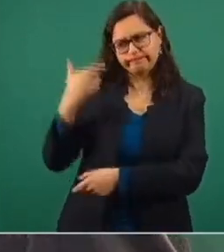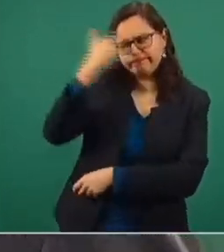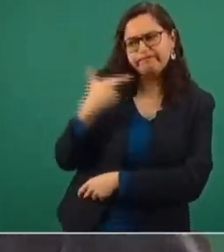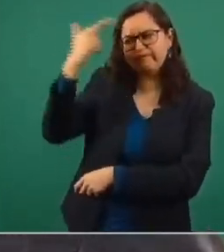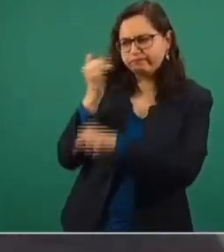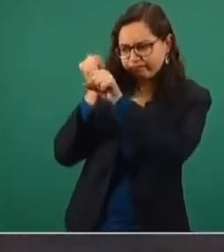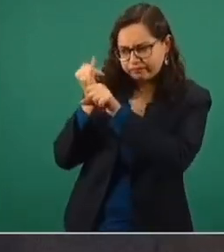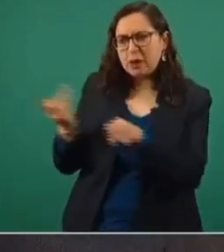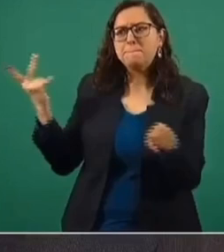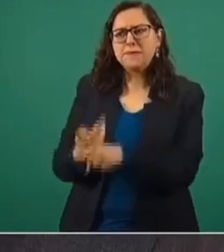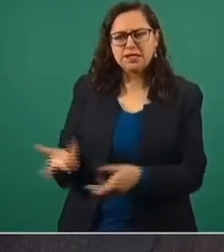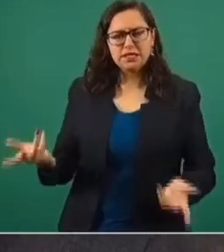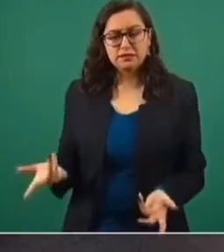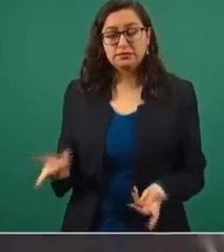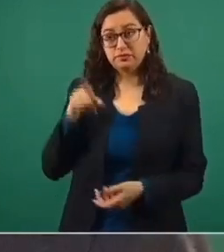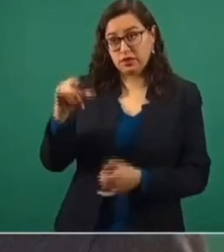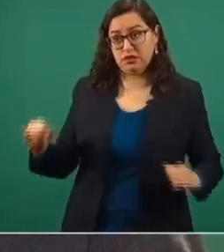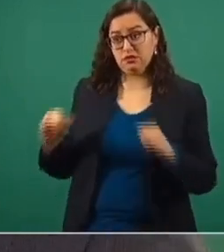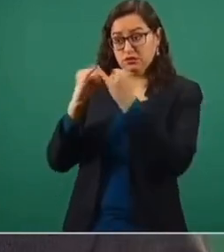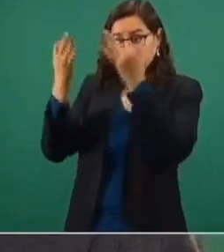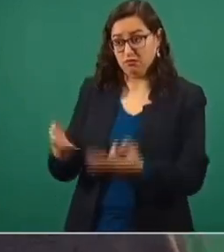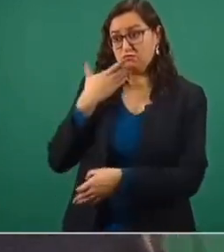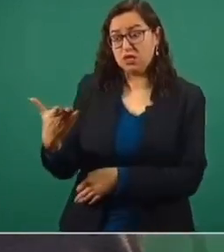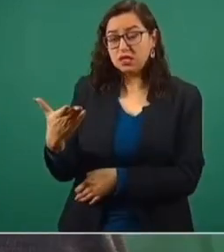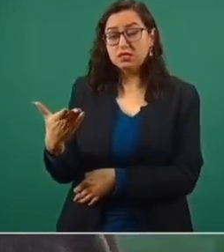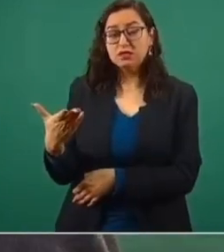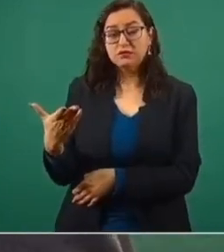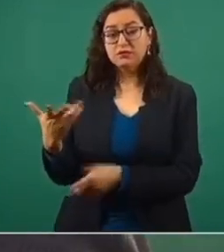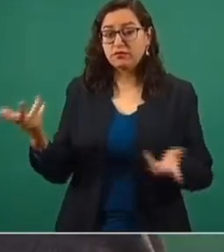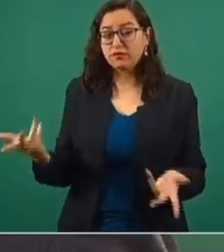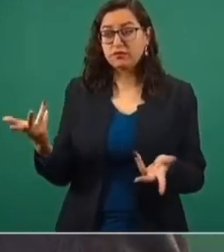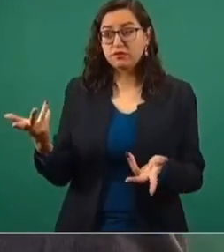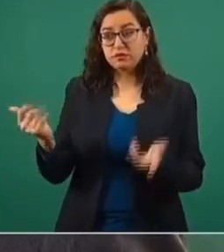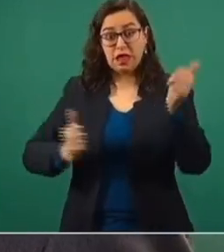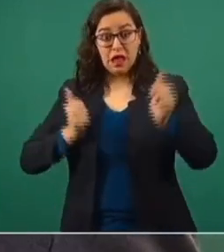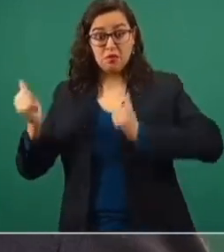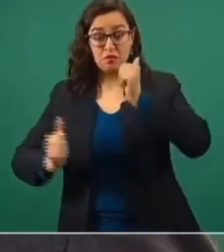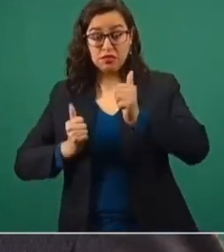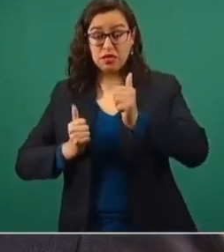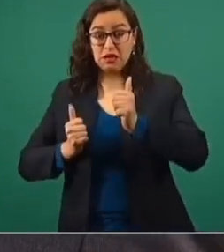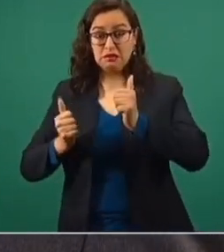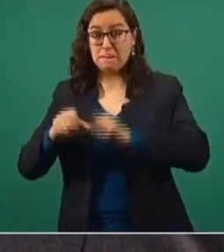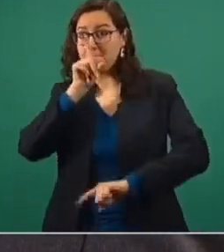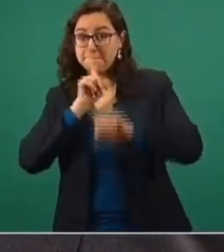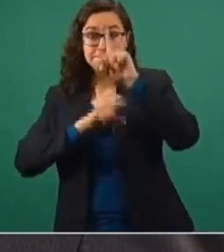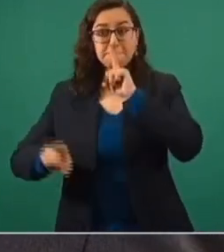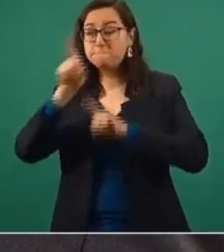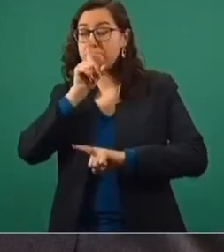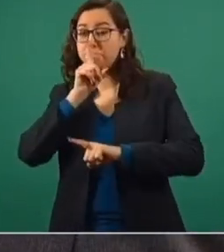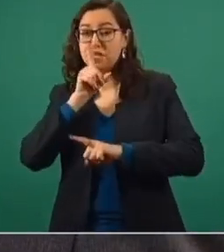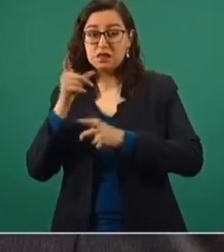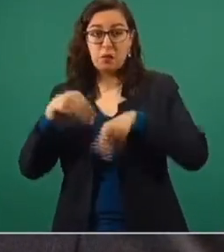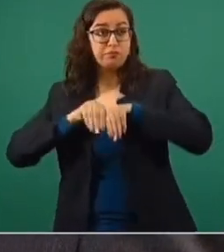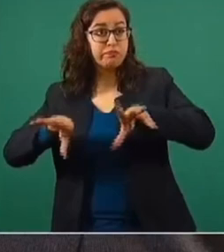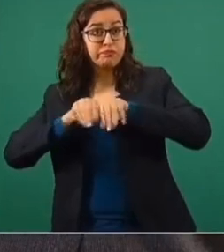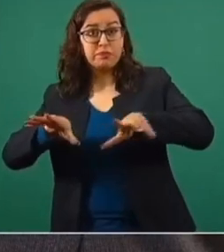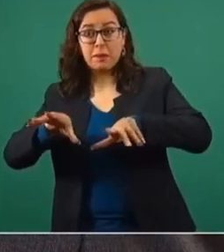para fortalecer a las instituciones y que no se utilicen con propósitos políticos